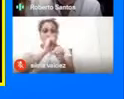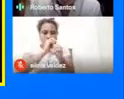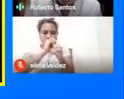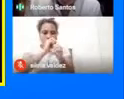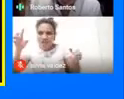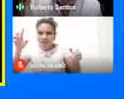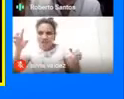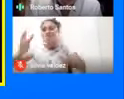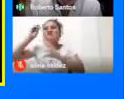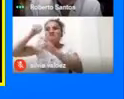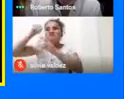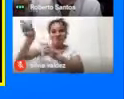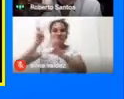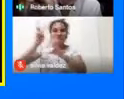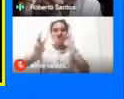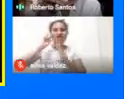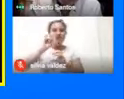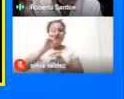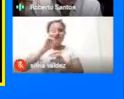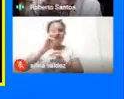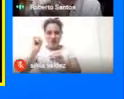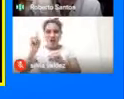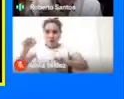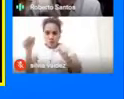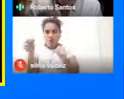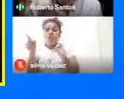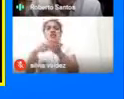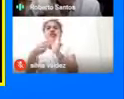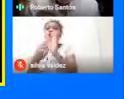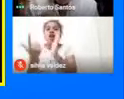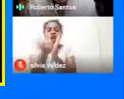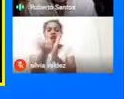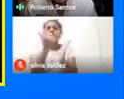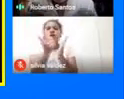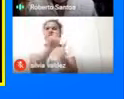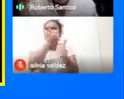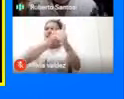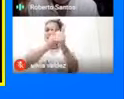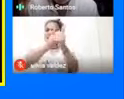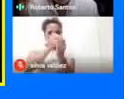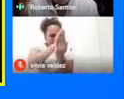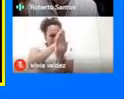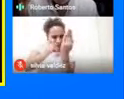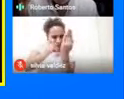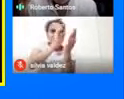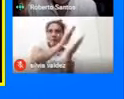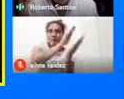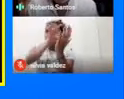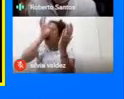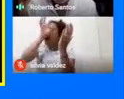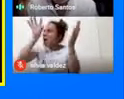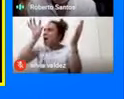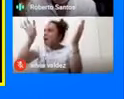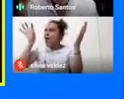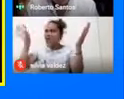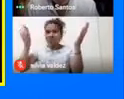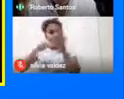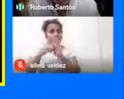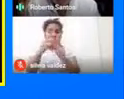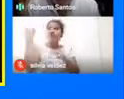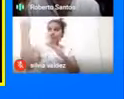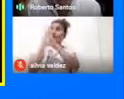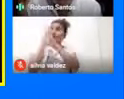Del oro de Bogotá Son libros Cada una de esas piezas Y cada una de esas piedras Cuenta una historia